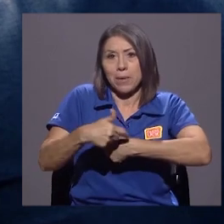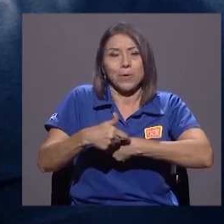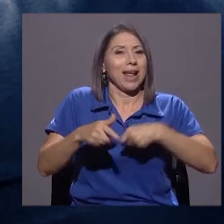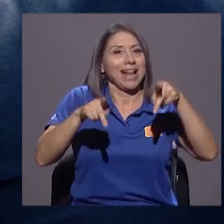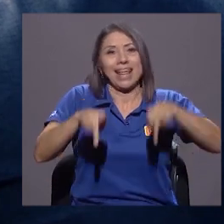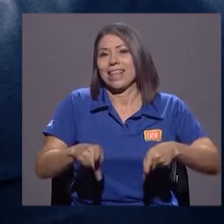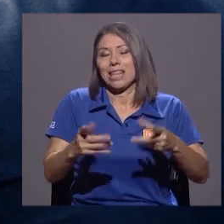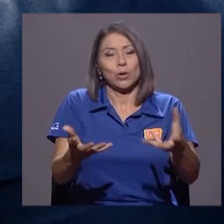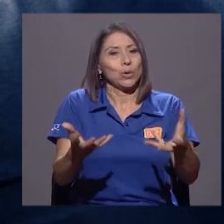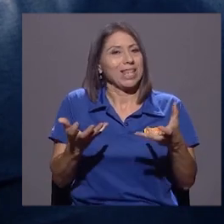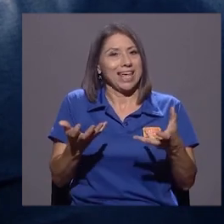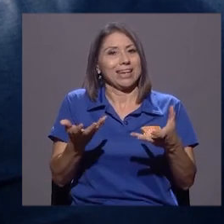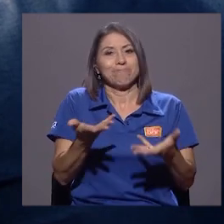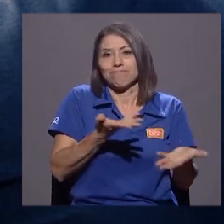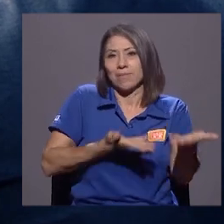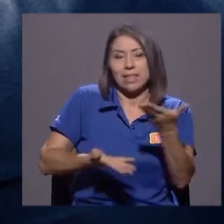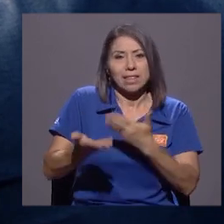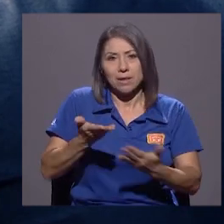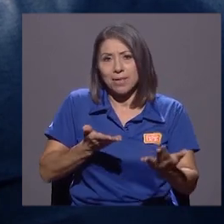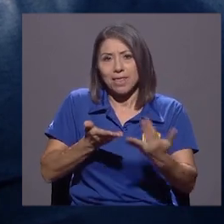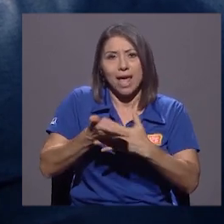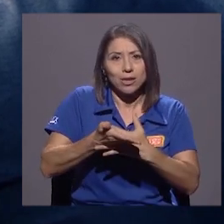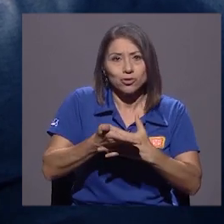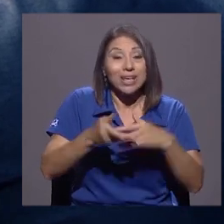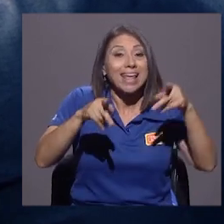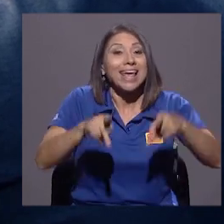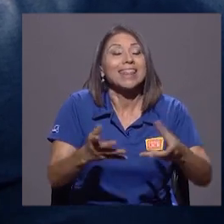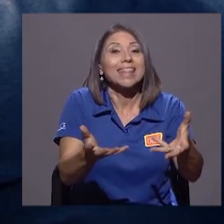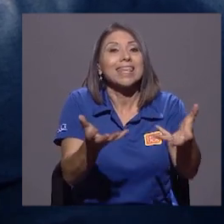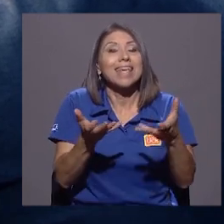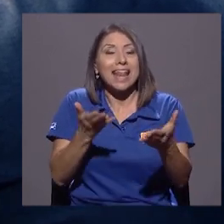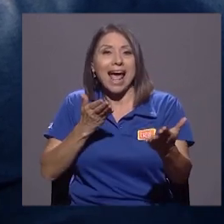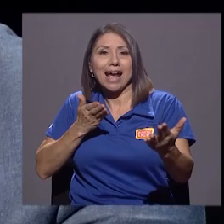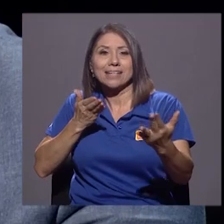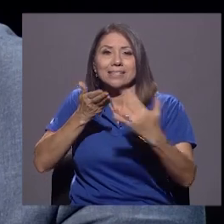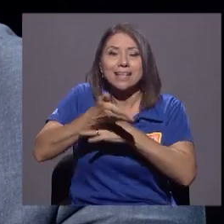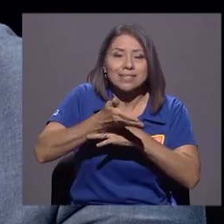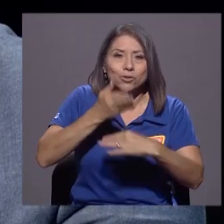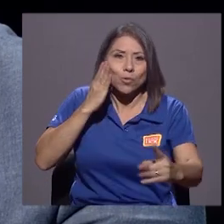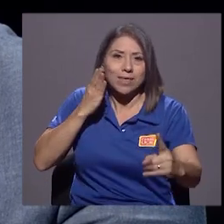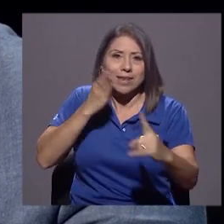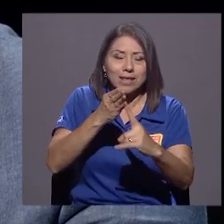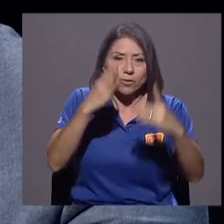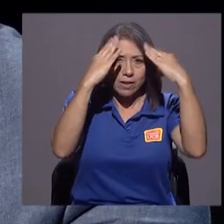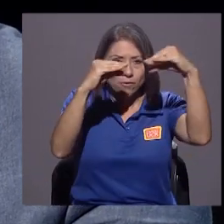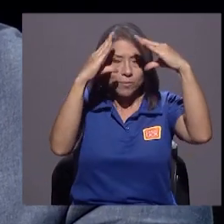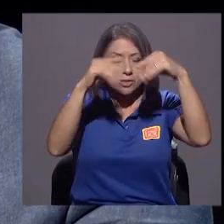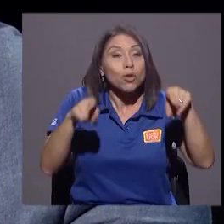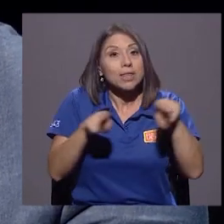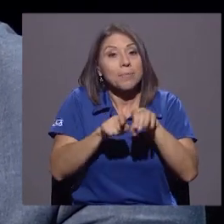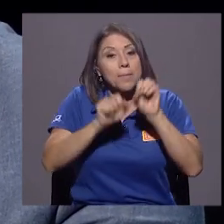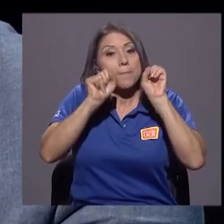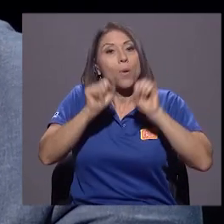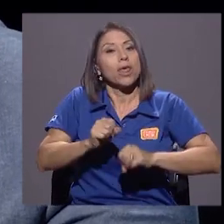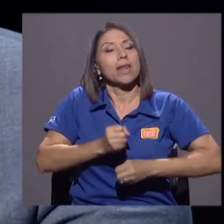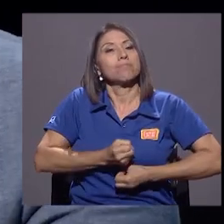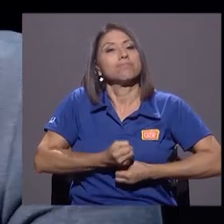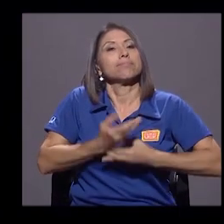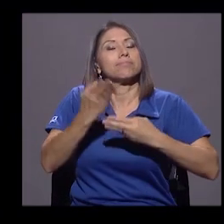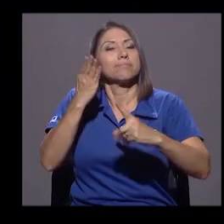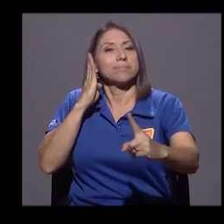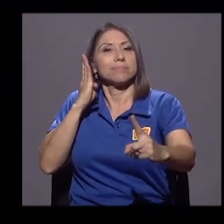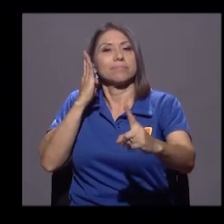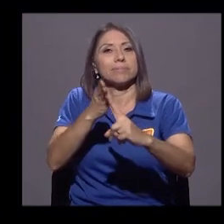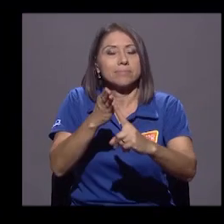no solamente acceso directo a la información, sino también posibilidades de expresión directa, sin filtros de